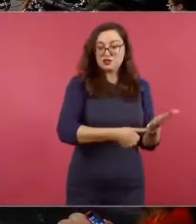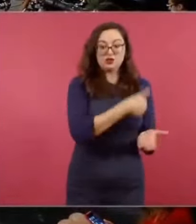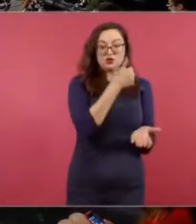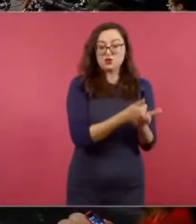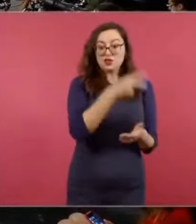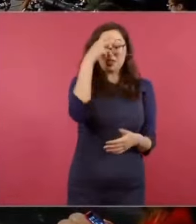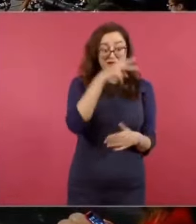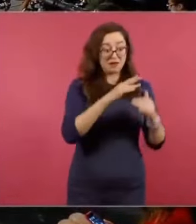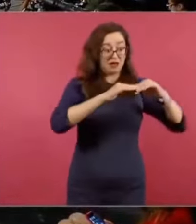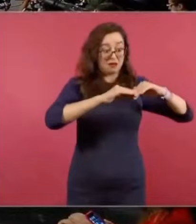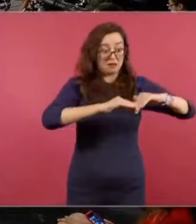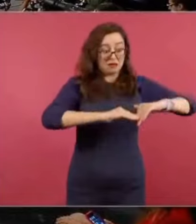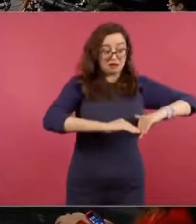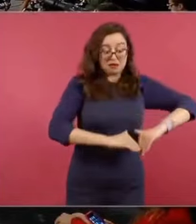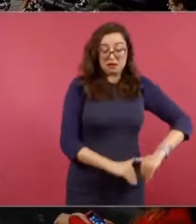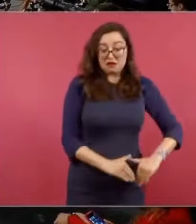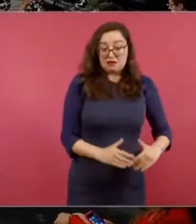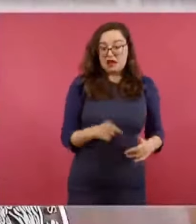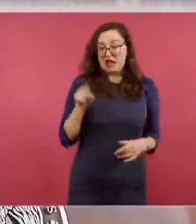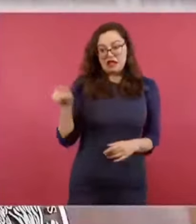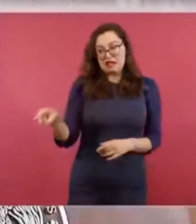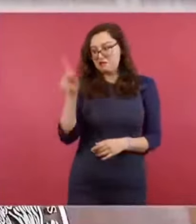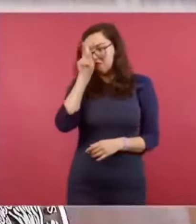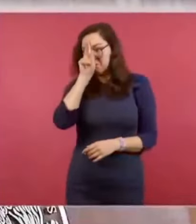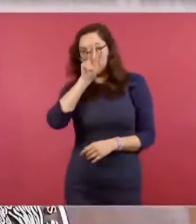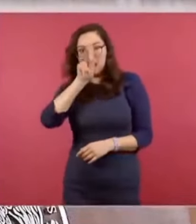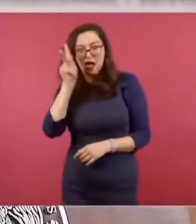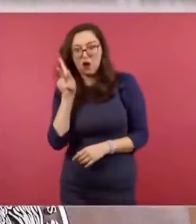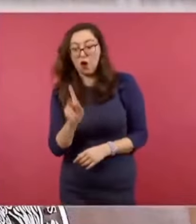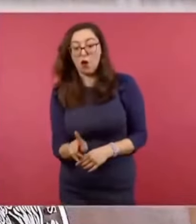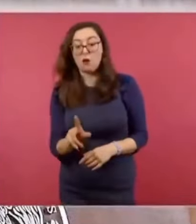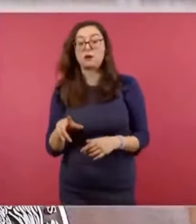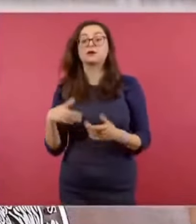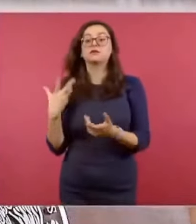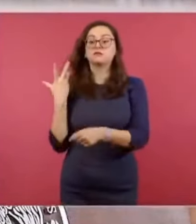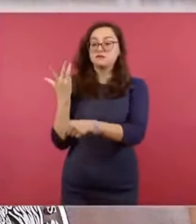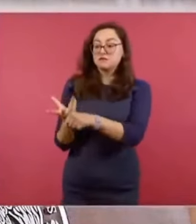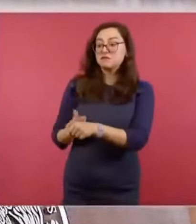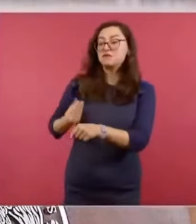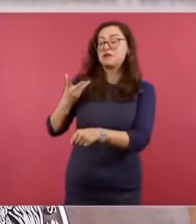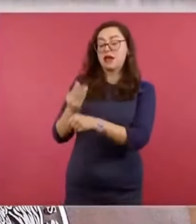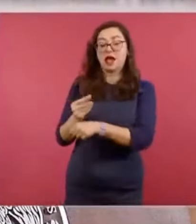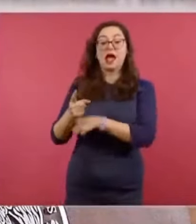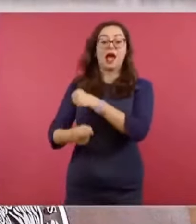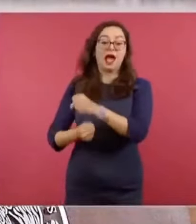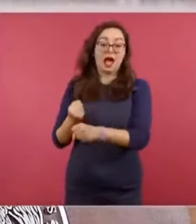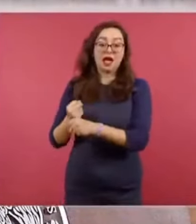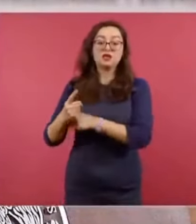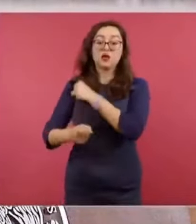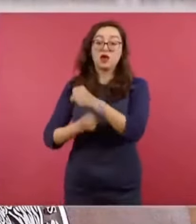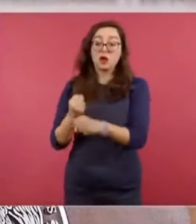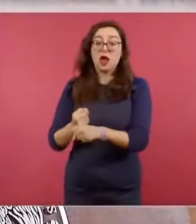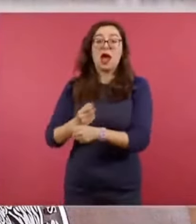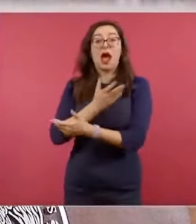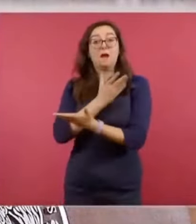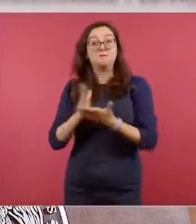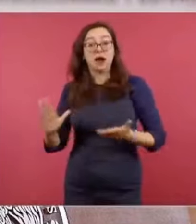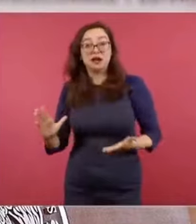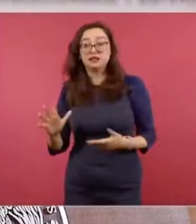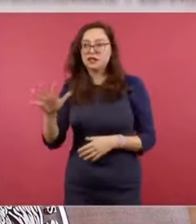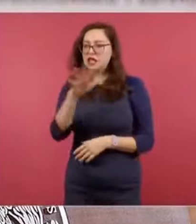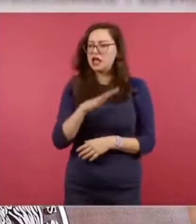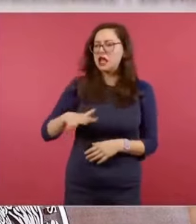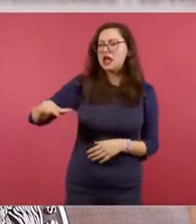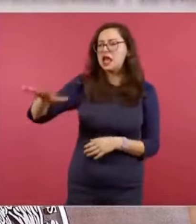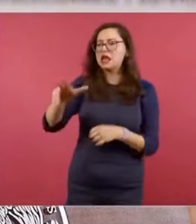los mantenimientos a las pistas, en fin, a todo, más el problema de estar extrayendo agua, de cambiar las condiciones